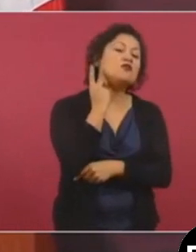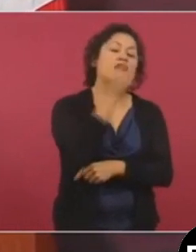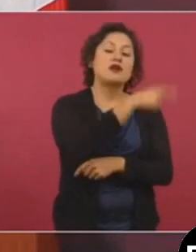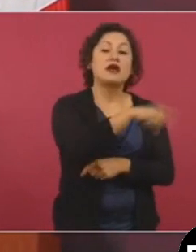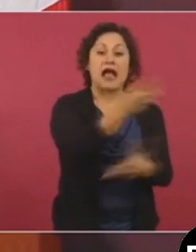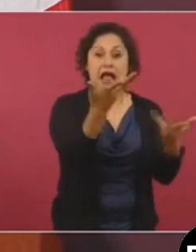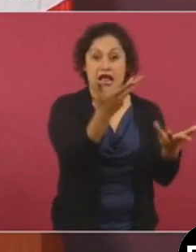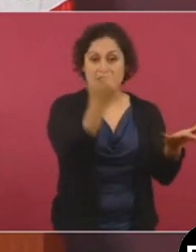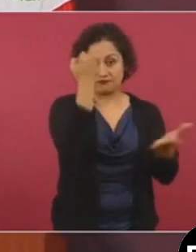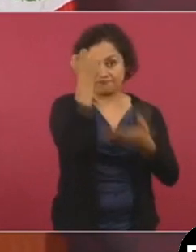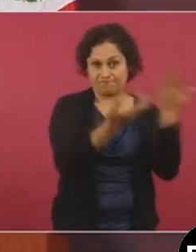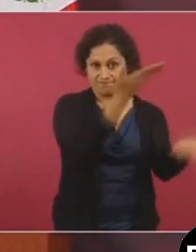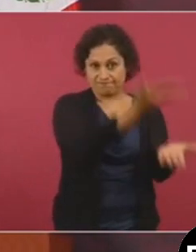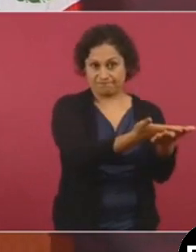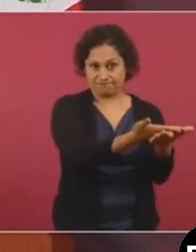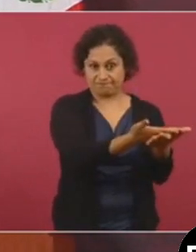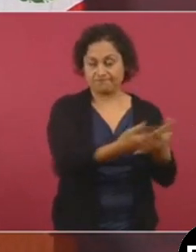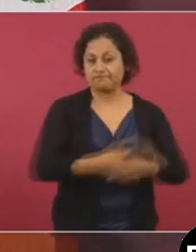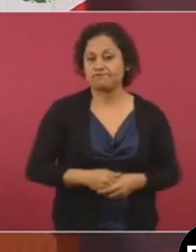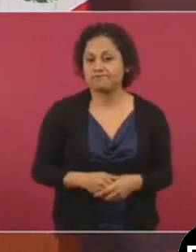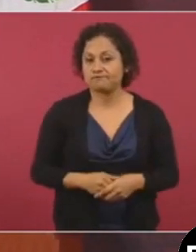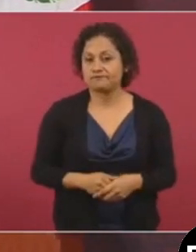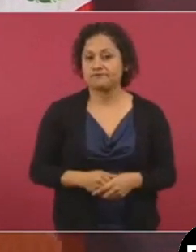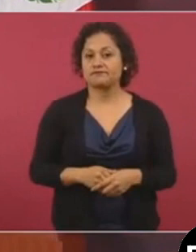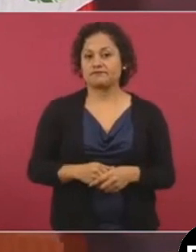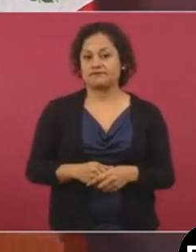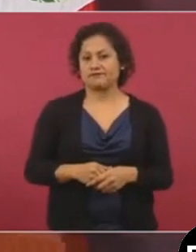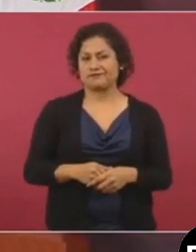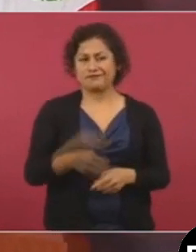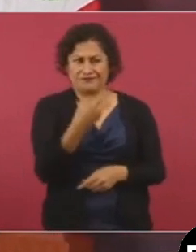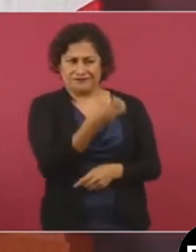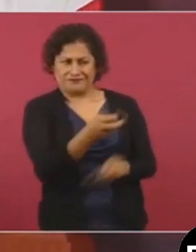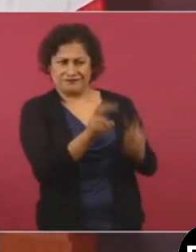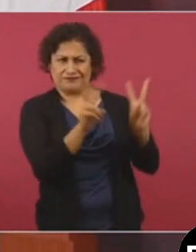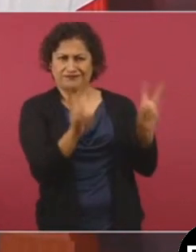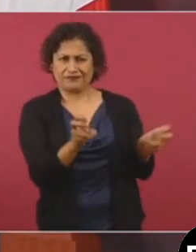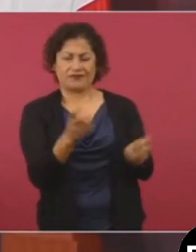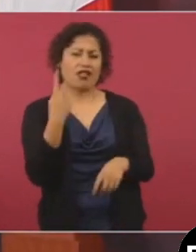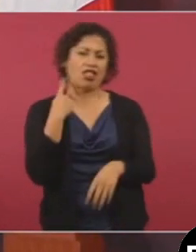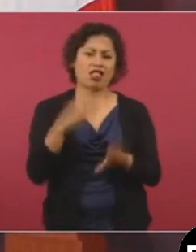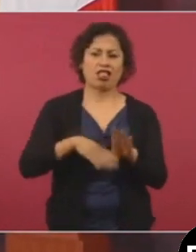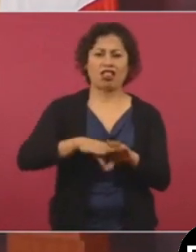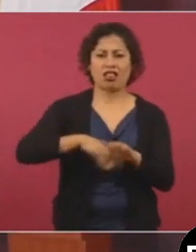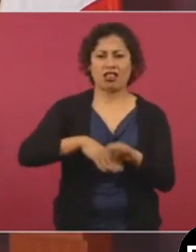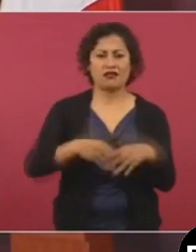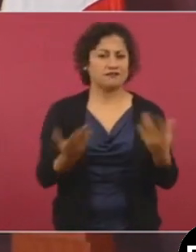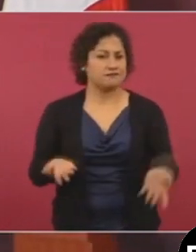vil politiquería, pero